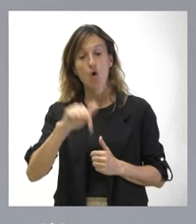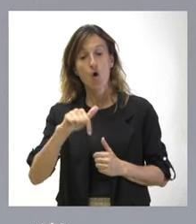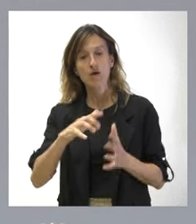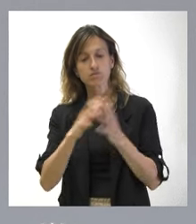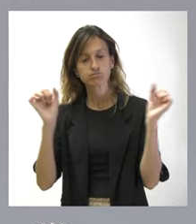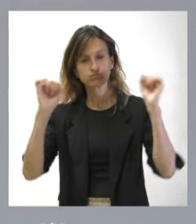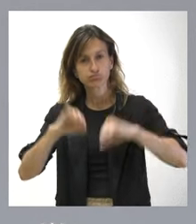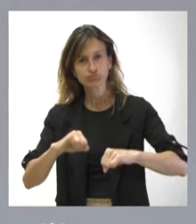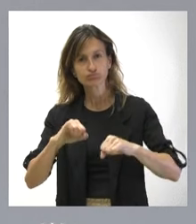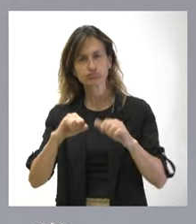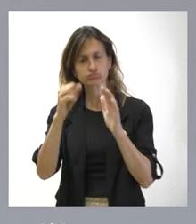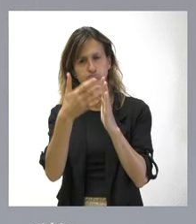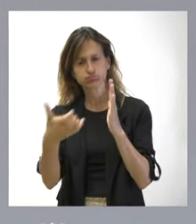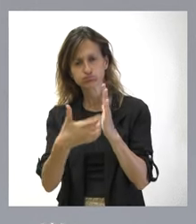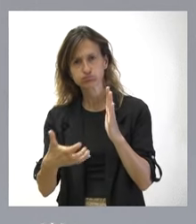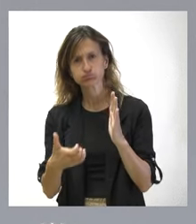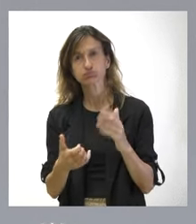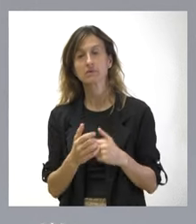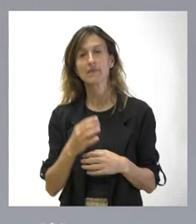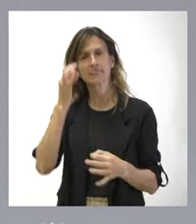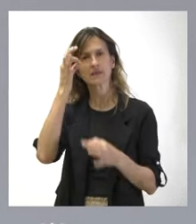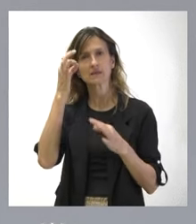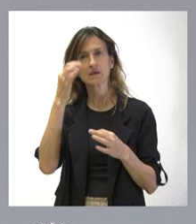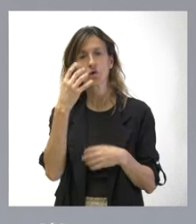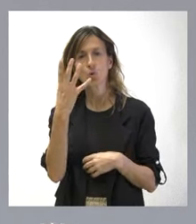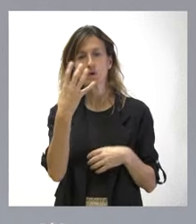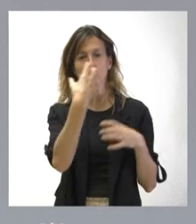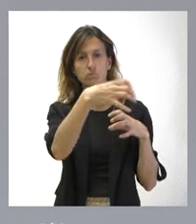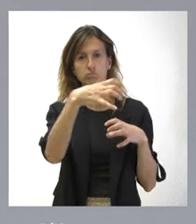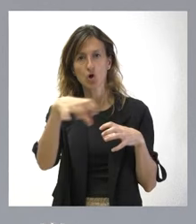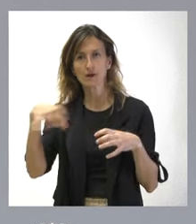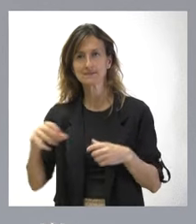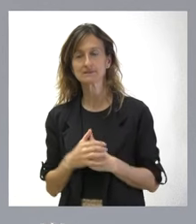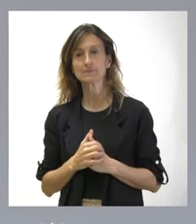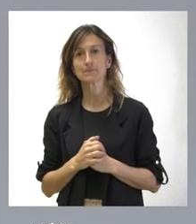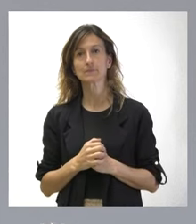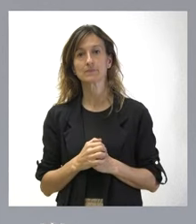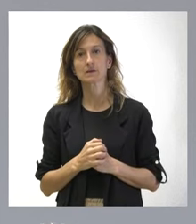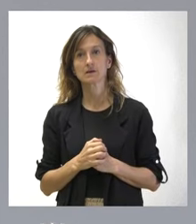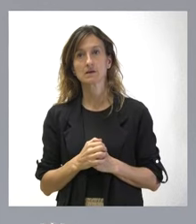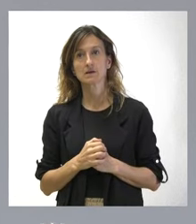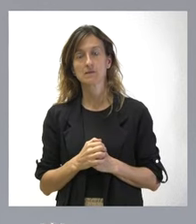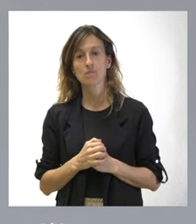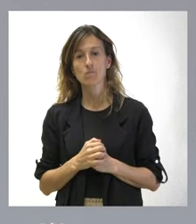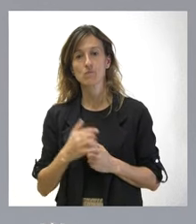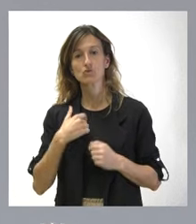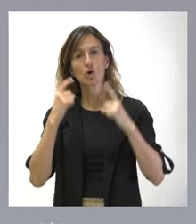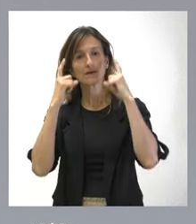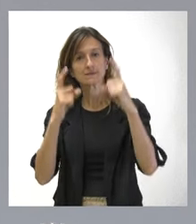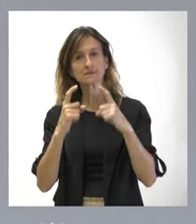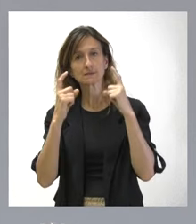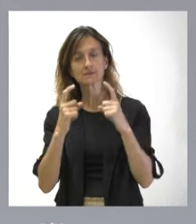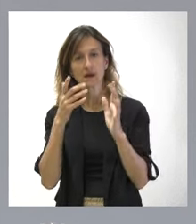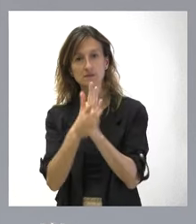la Junta de Castilla y León puede dividirse en cuatro grandes bloques. Voy a intentar explicarlo